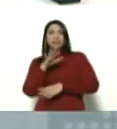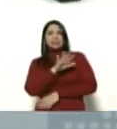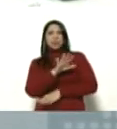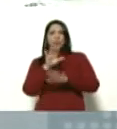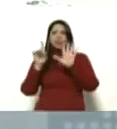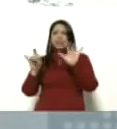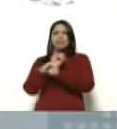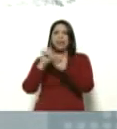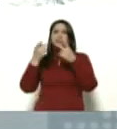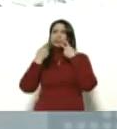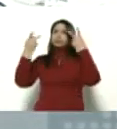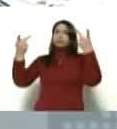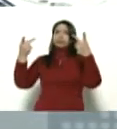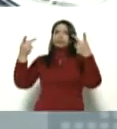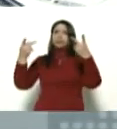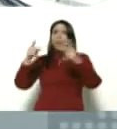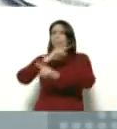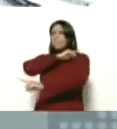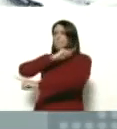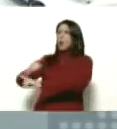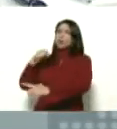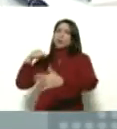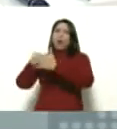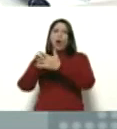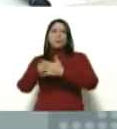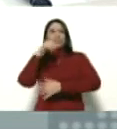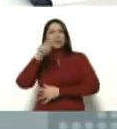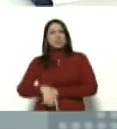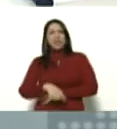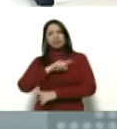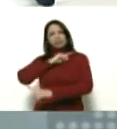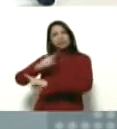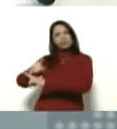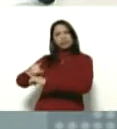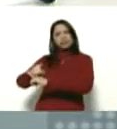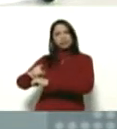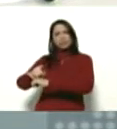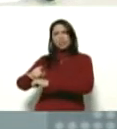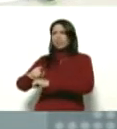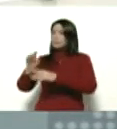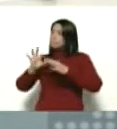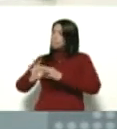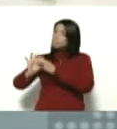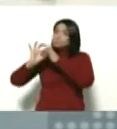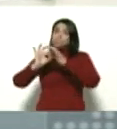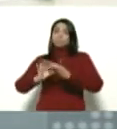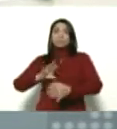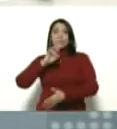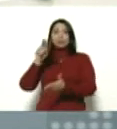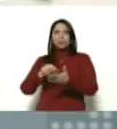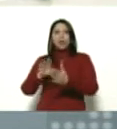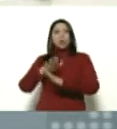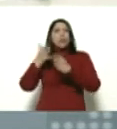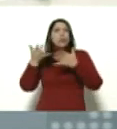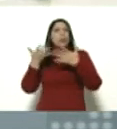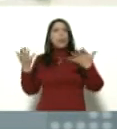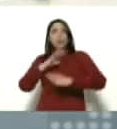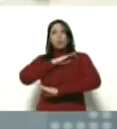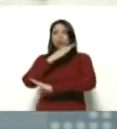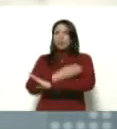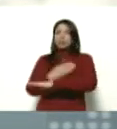declarado denunciando el golpe, denunciando el acto terrorista, llamando a la Unión Nacional que es fortaleza